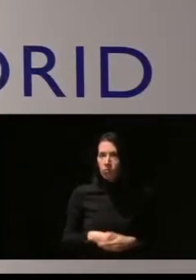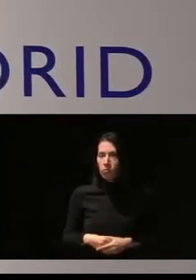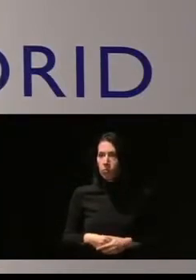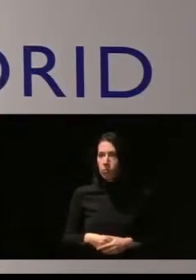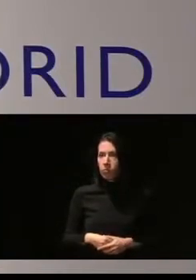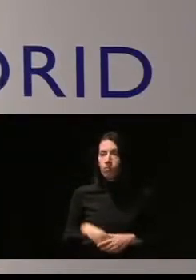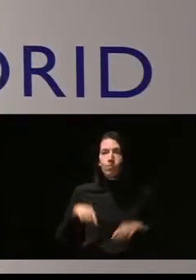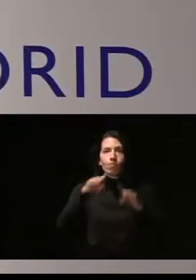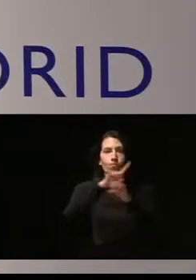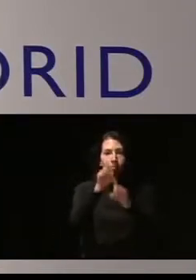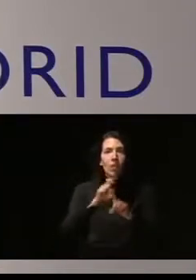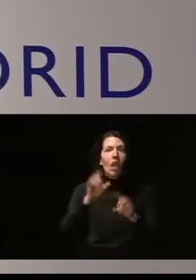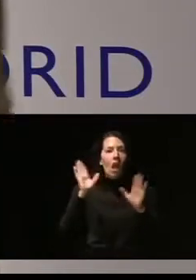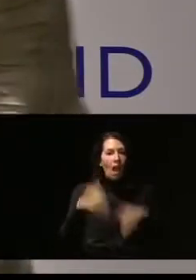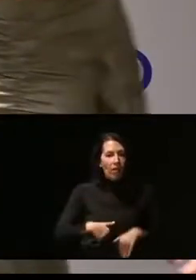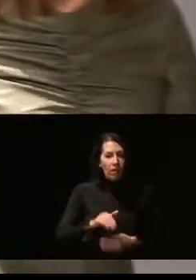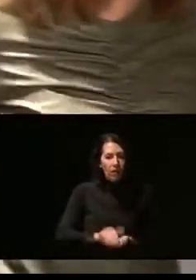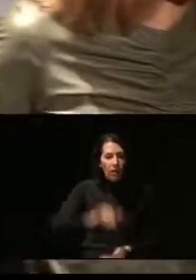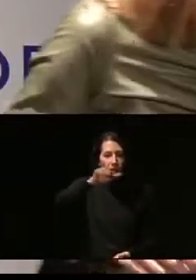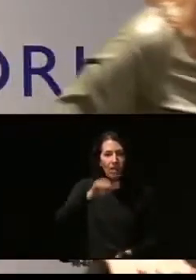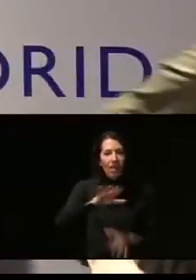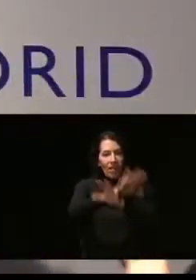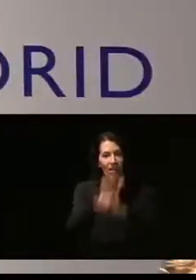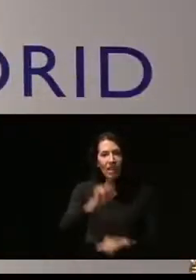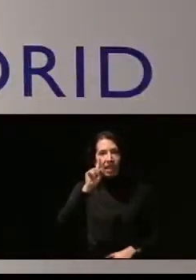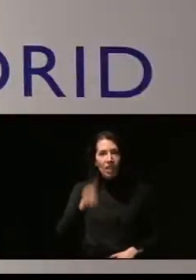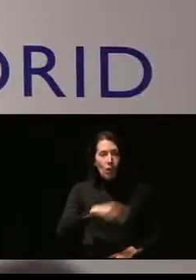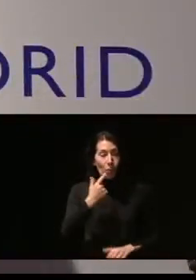bueno, al fin y al cabo si será o no será feliz. Permítanme.